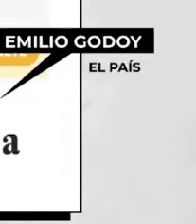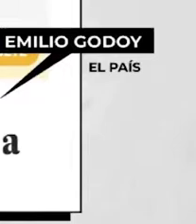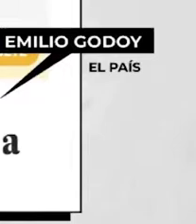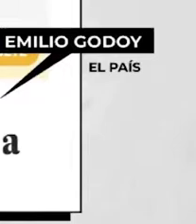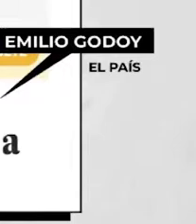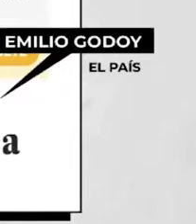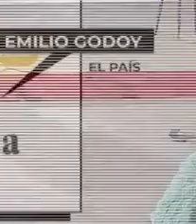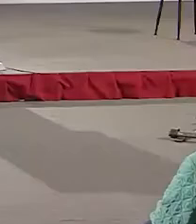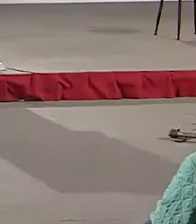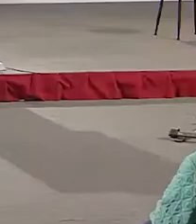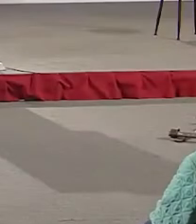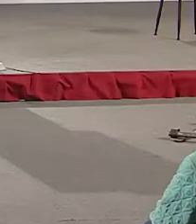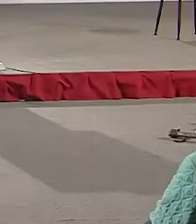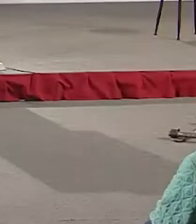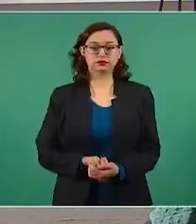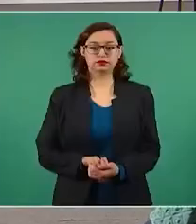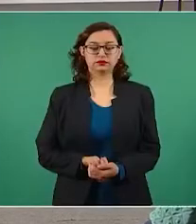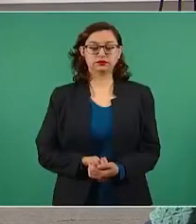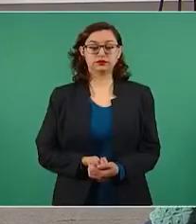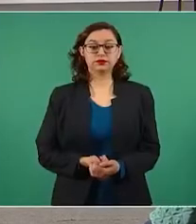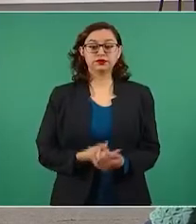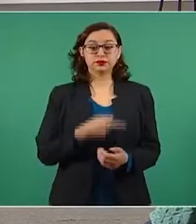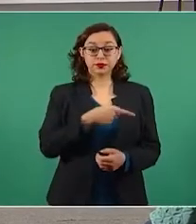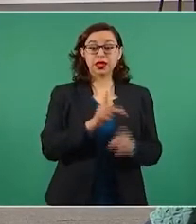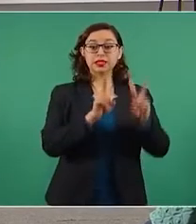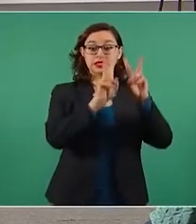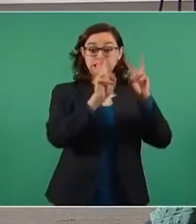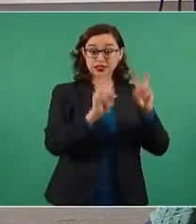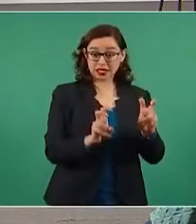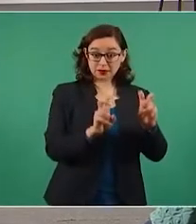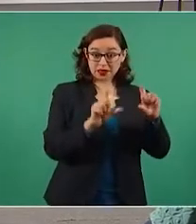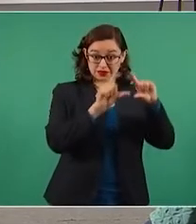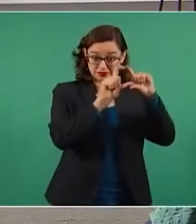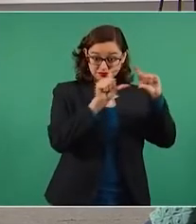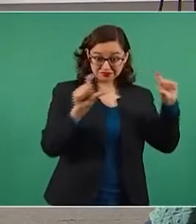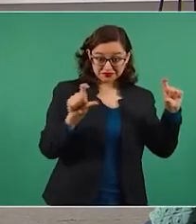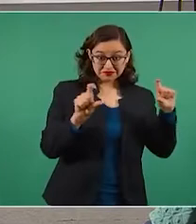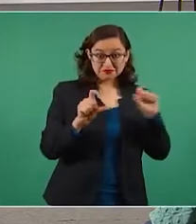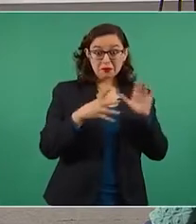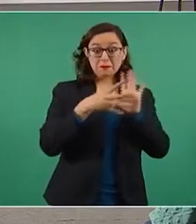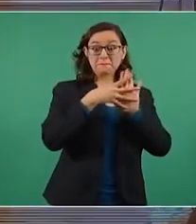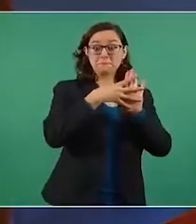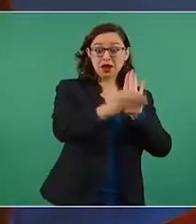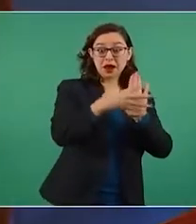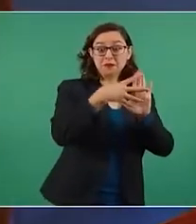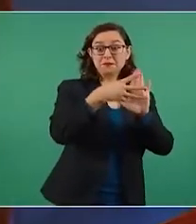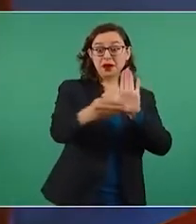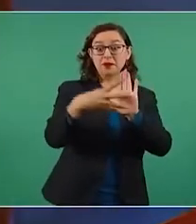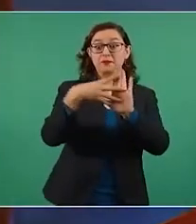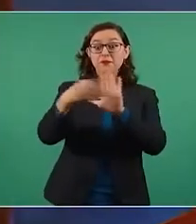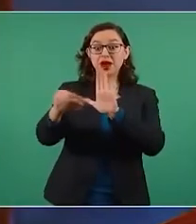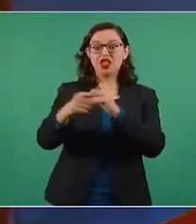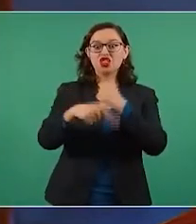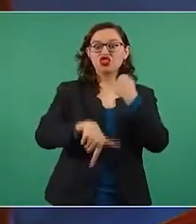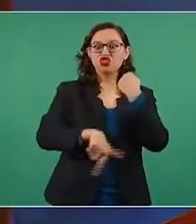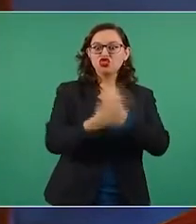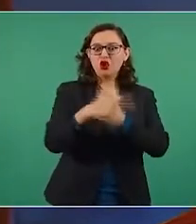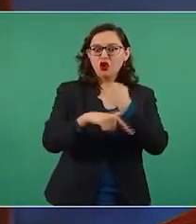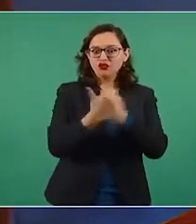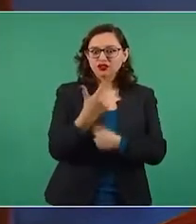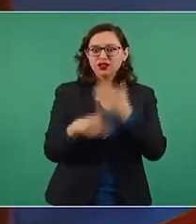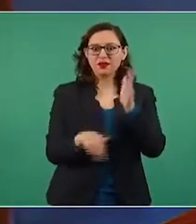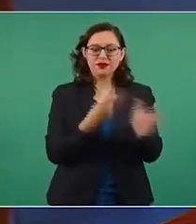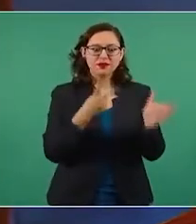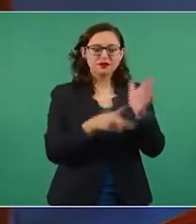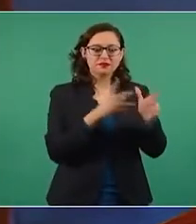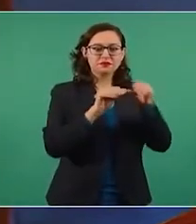versiones, 12 versiones de la misma nota, con el mismo contenido, sin consultar al gobierno de México o